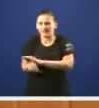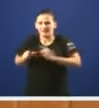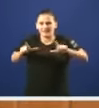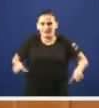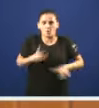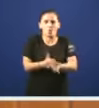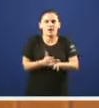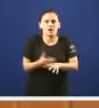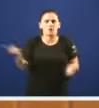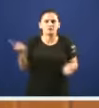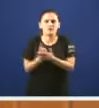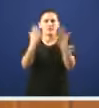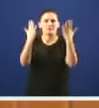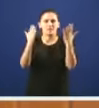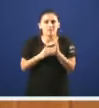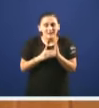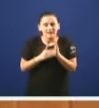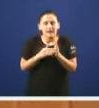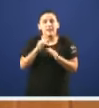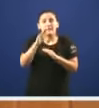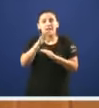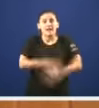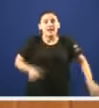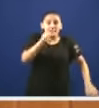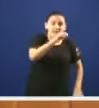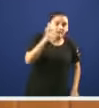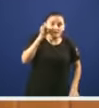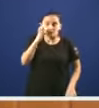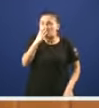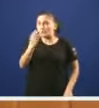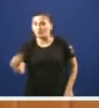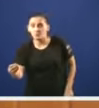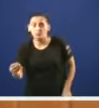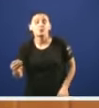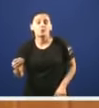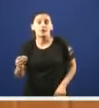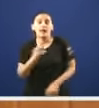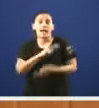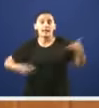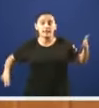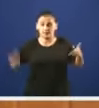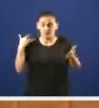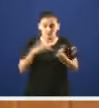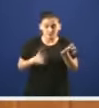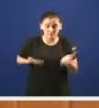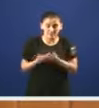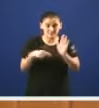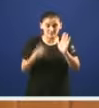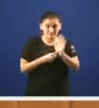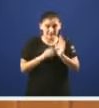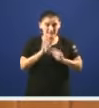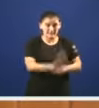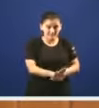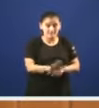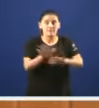repito 10.000 nenos e nenas enganchados en Galicia cando trouxemos a nosa proposición de lei a esta cámara